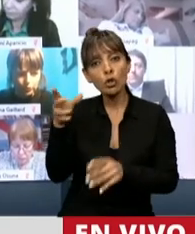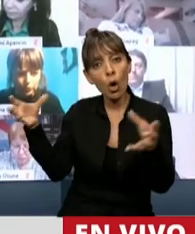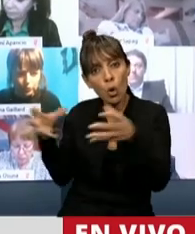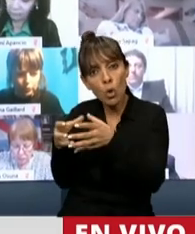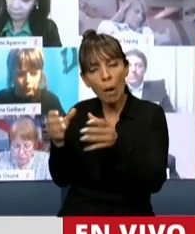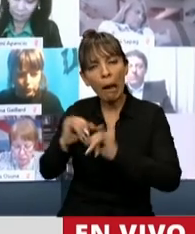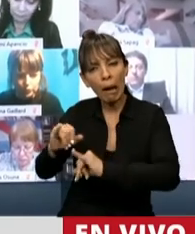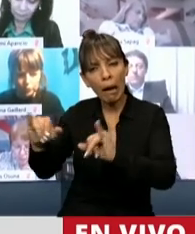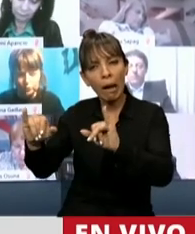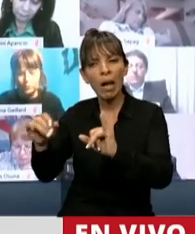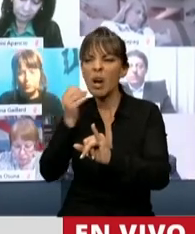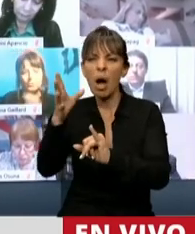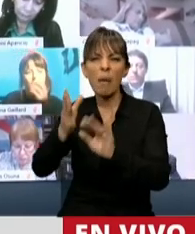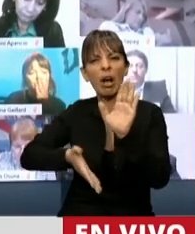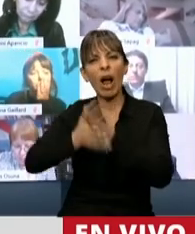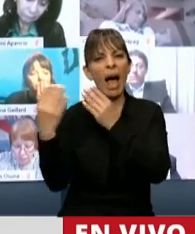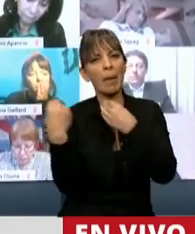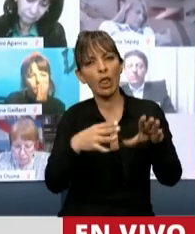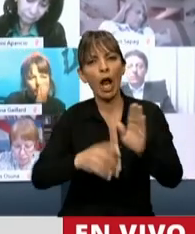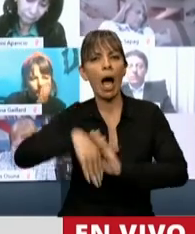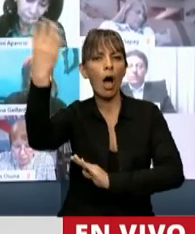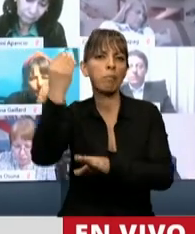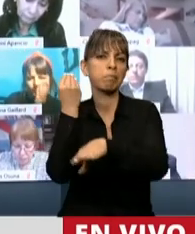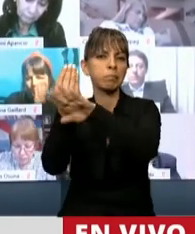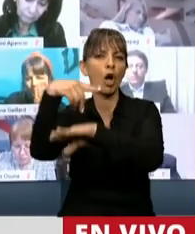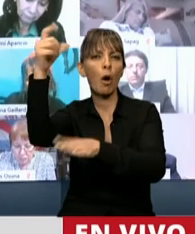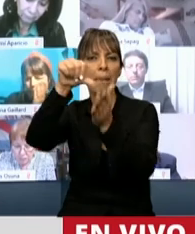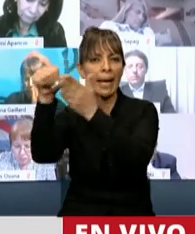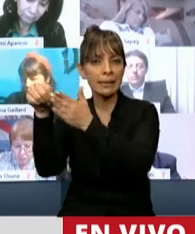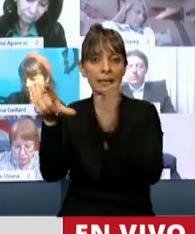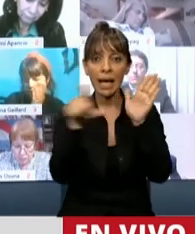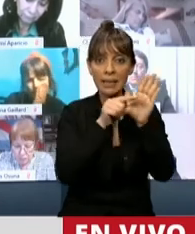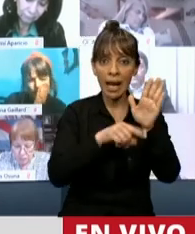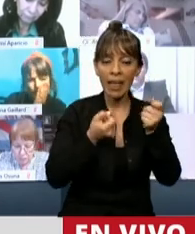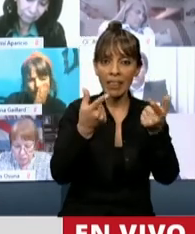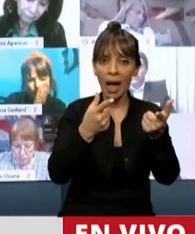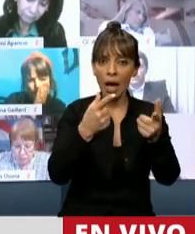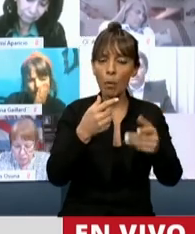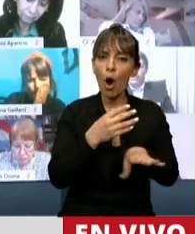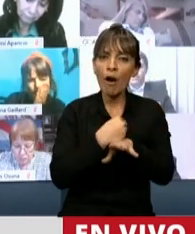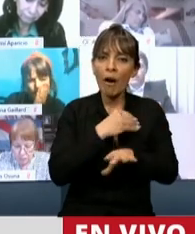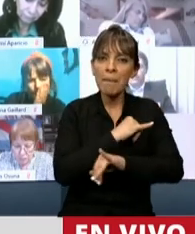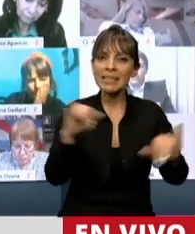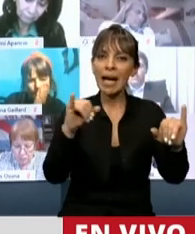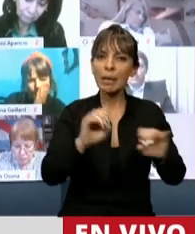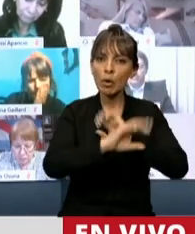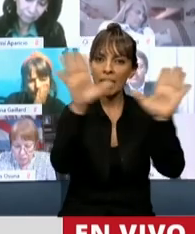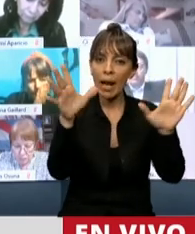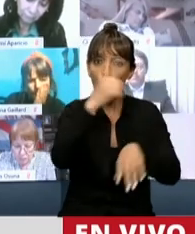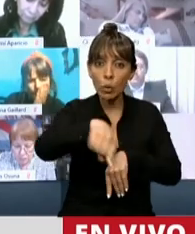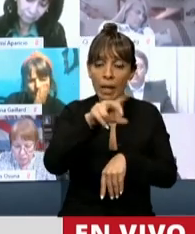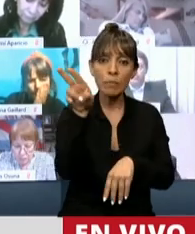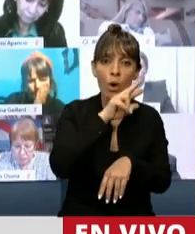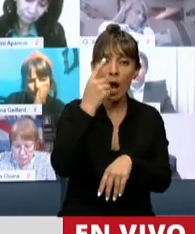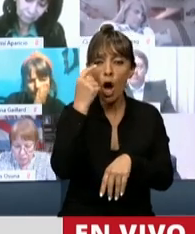través de algunos medios la idea de irse del país, esta ley les dejo un mensaje muy claro. Pueden aquí, como todo hombre y mujer de buena